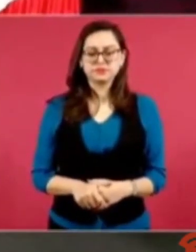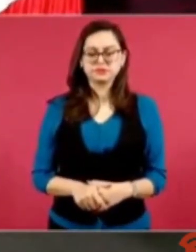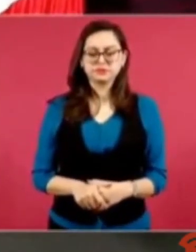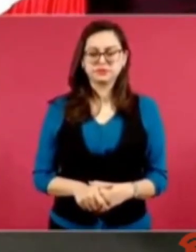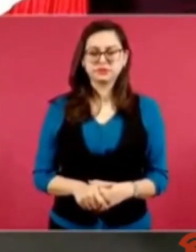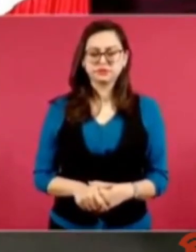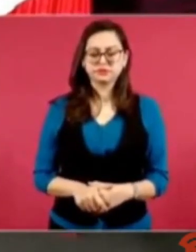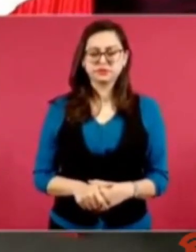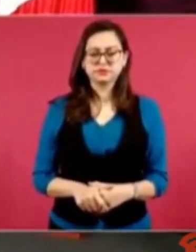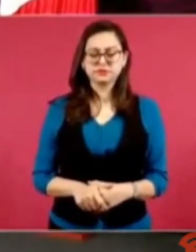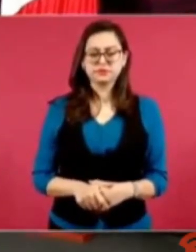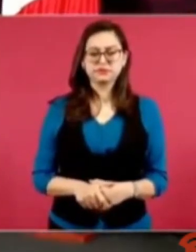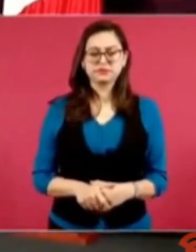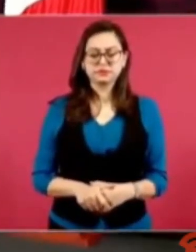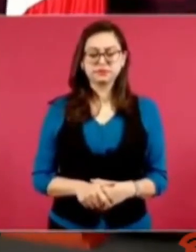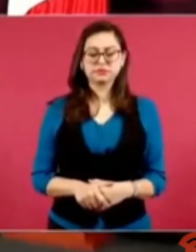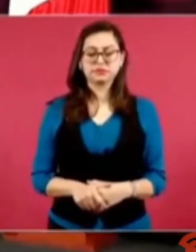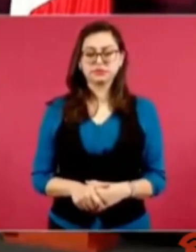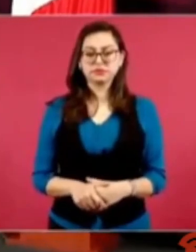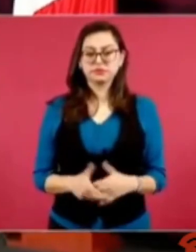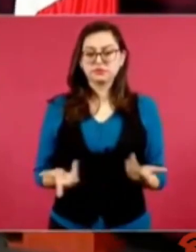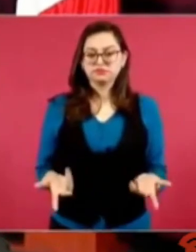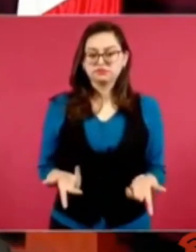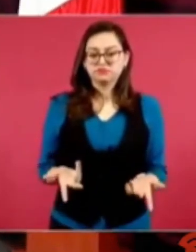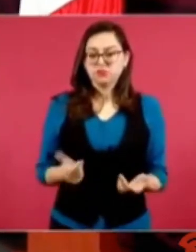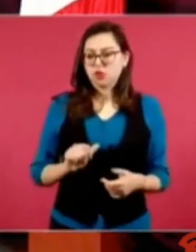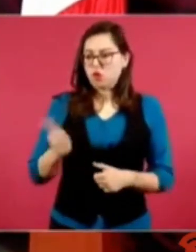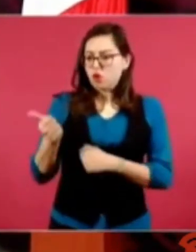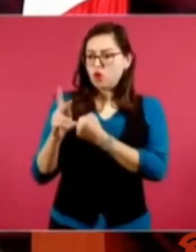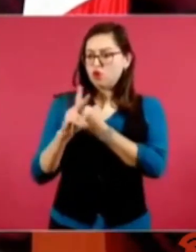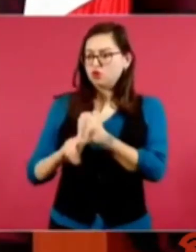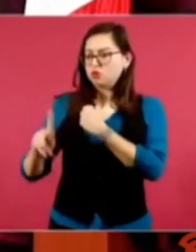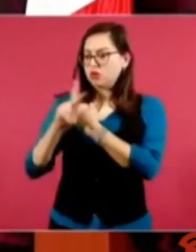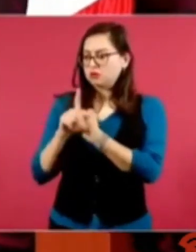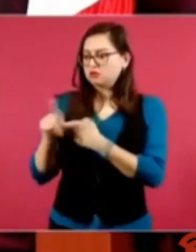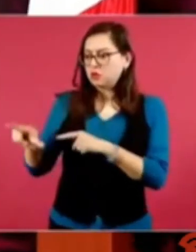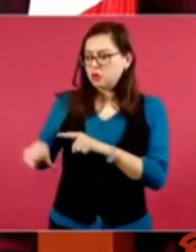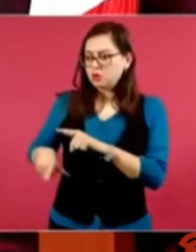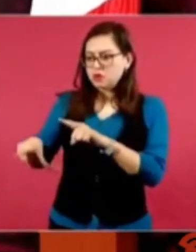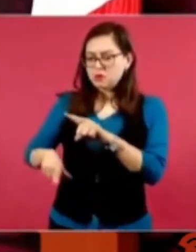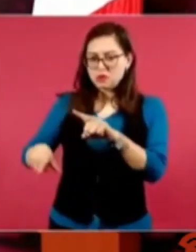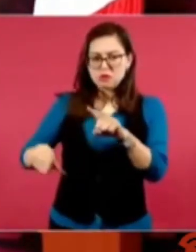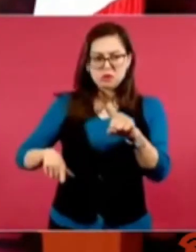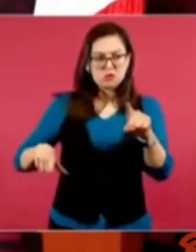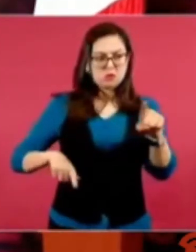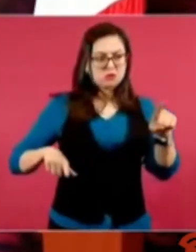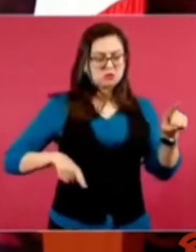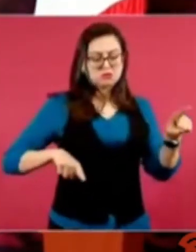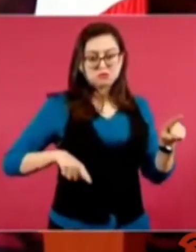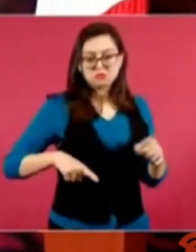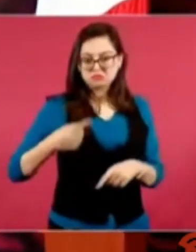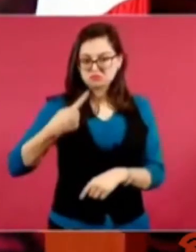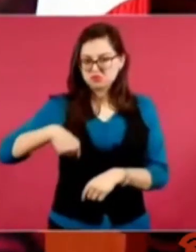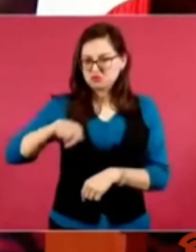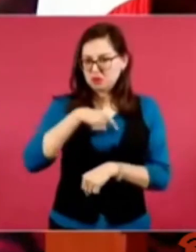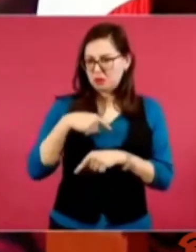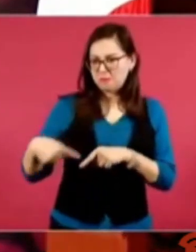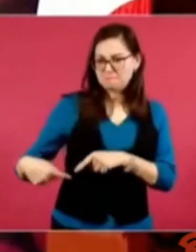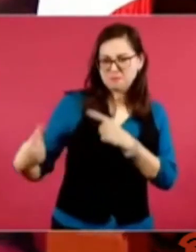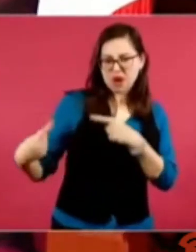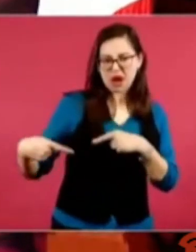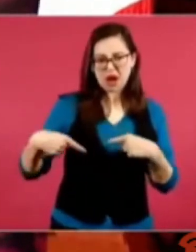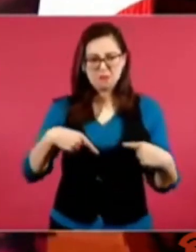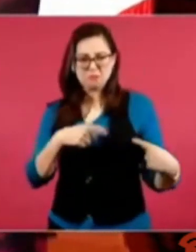los gobiernos del mundo. En algunos